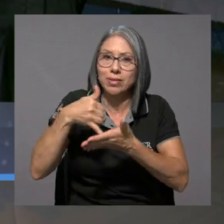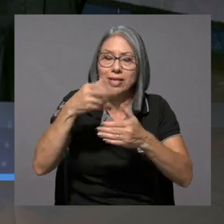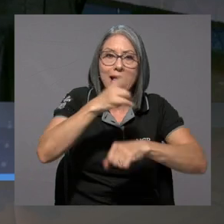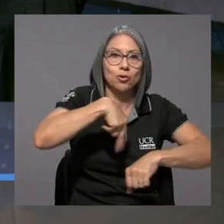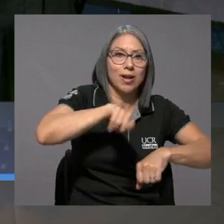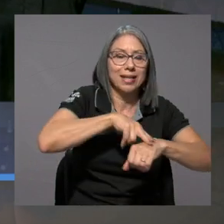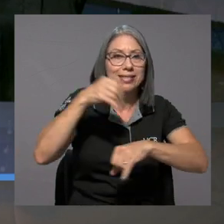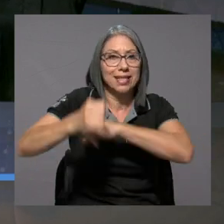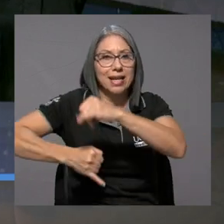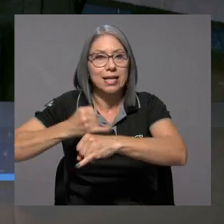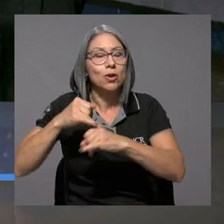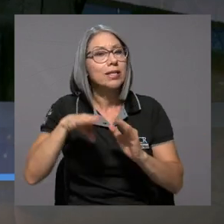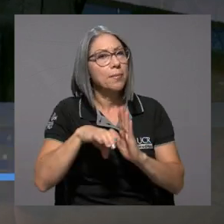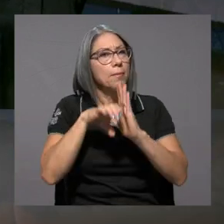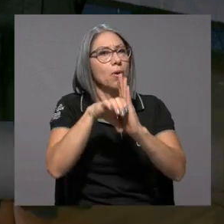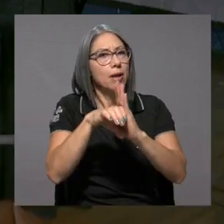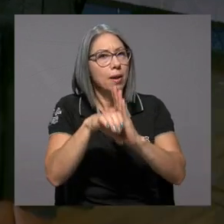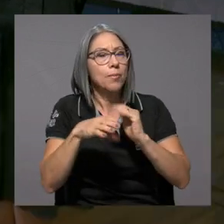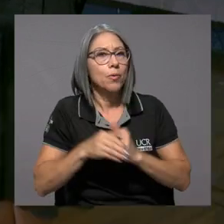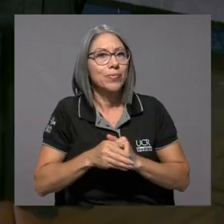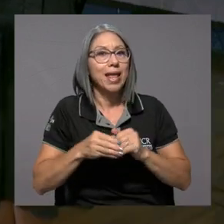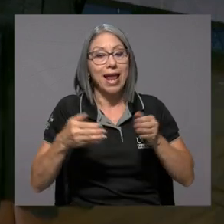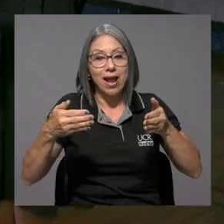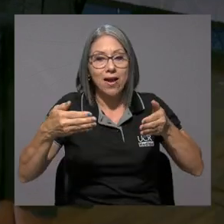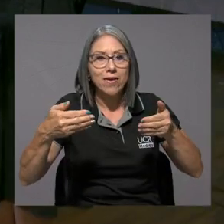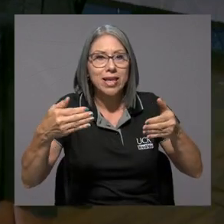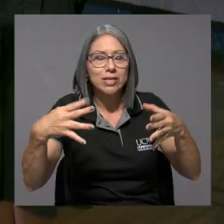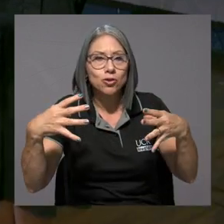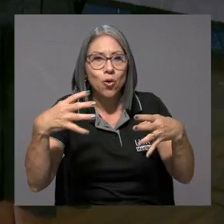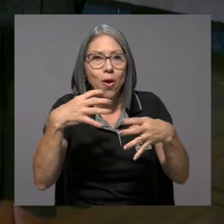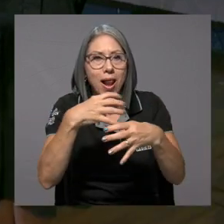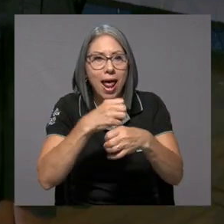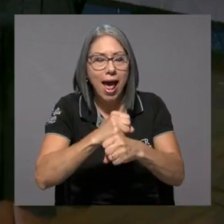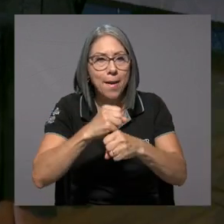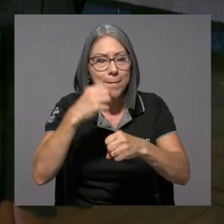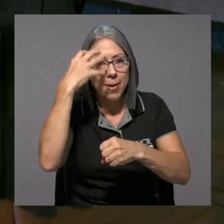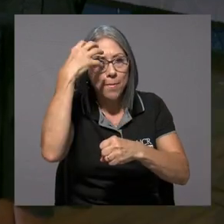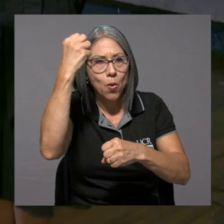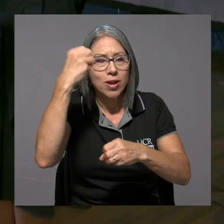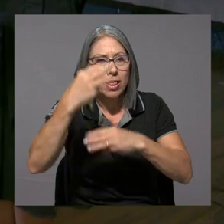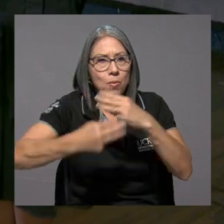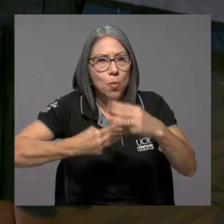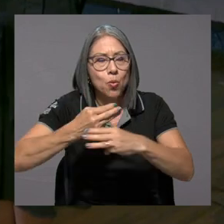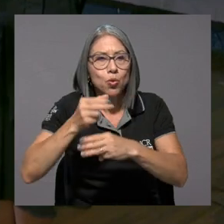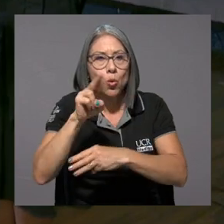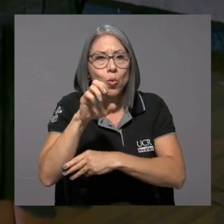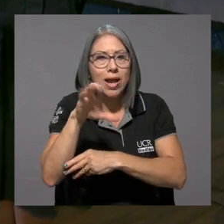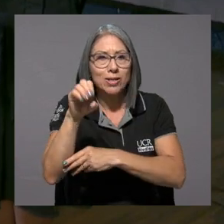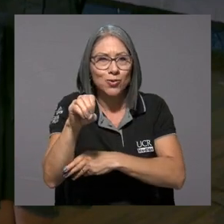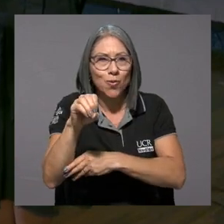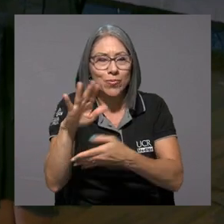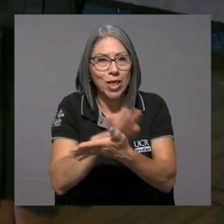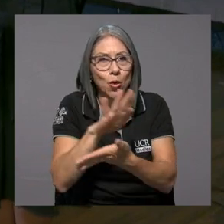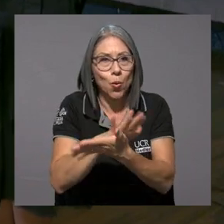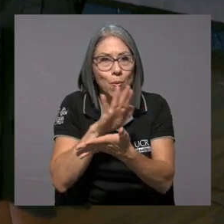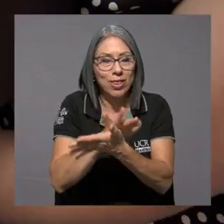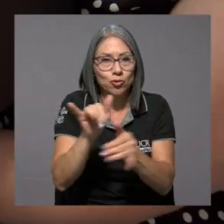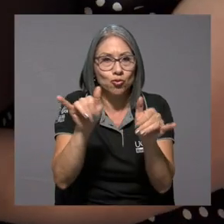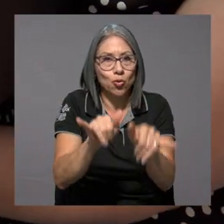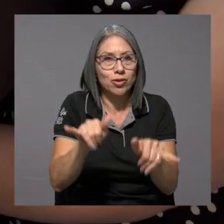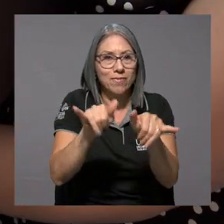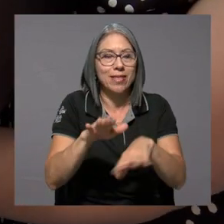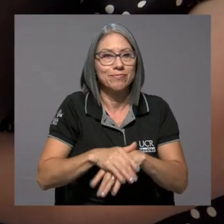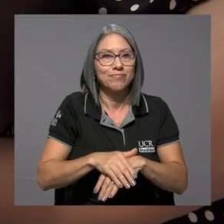internacionales, entre los que destaca el Registro de la Memoria del Mundo de la UNESCO, de documentos conservada en sus fondos.